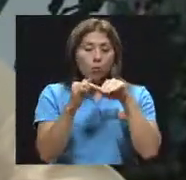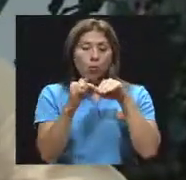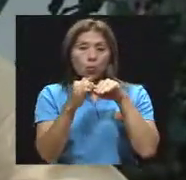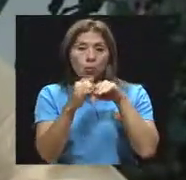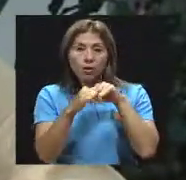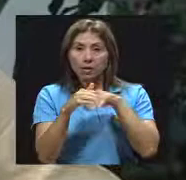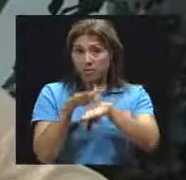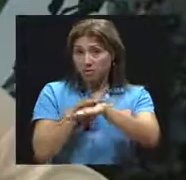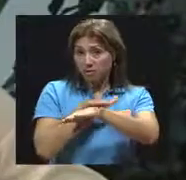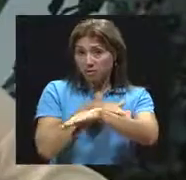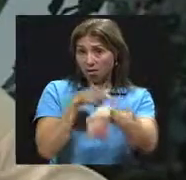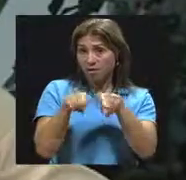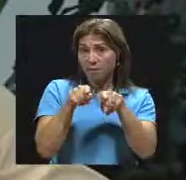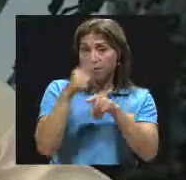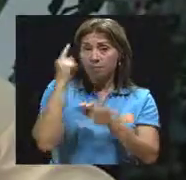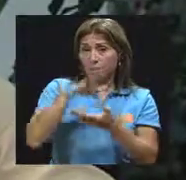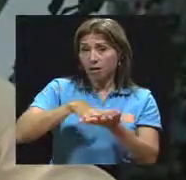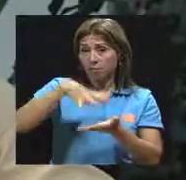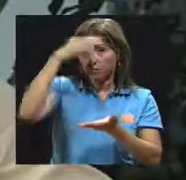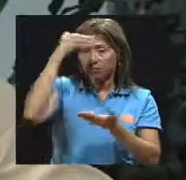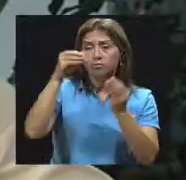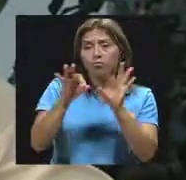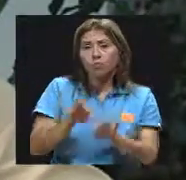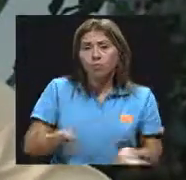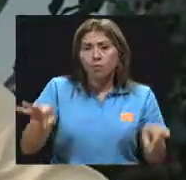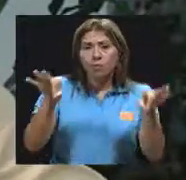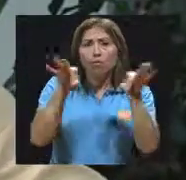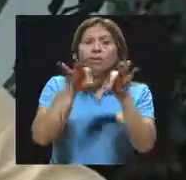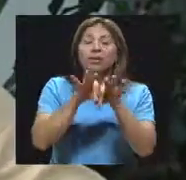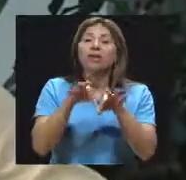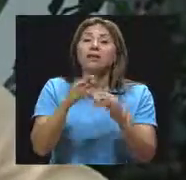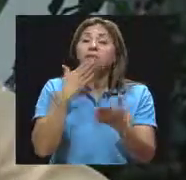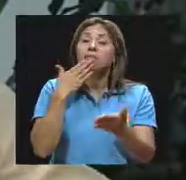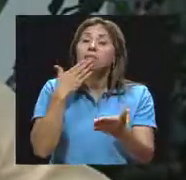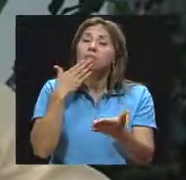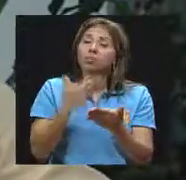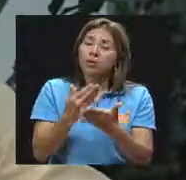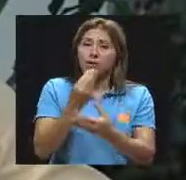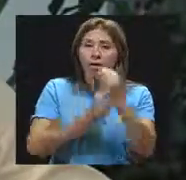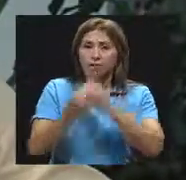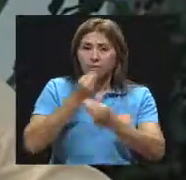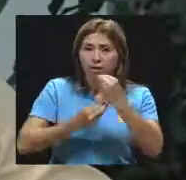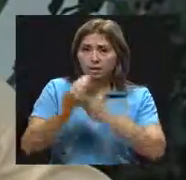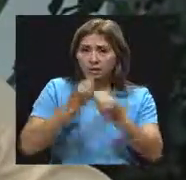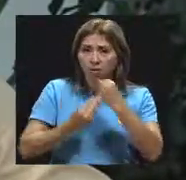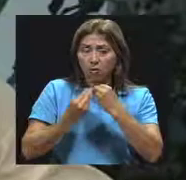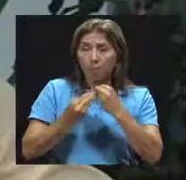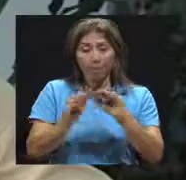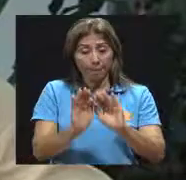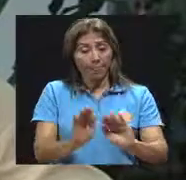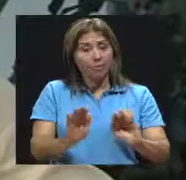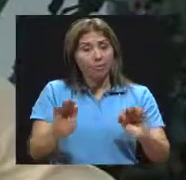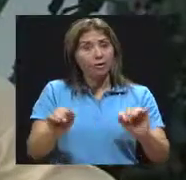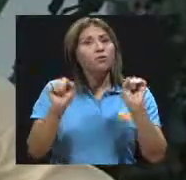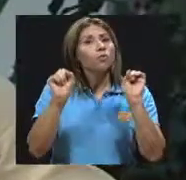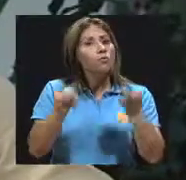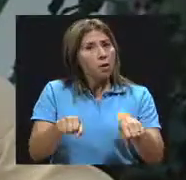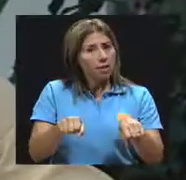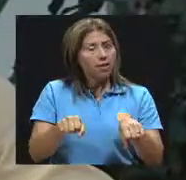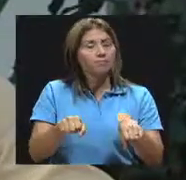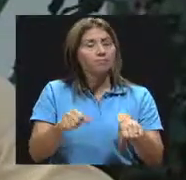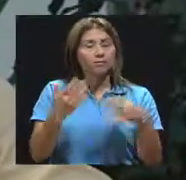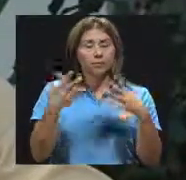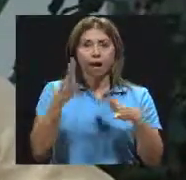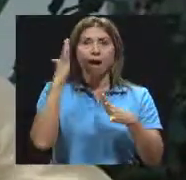inclusive para aprender, ¿verdad? O es muy importante, una muy buena alimentación para que el niño pueda ejercer todas esas funciones